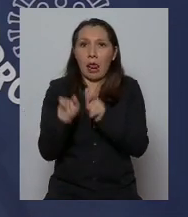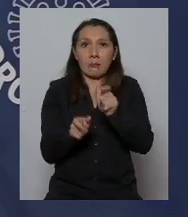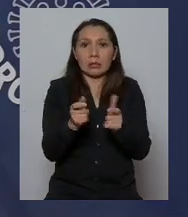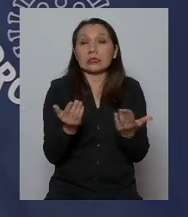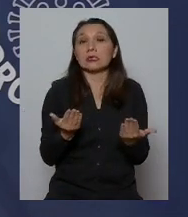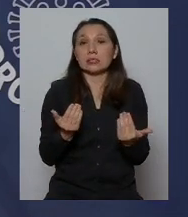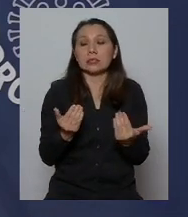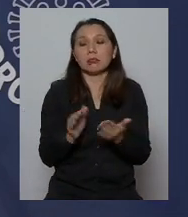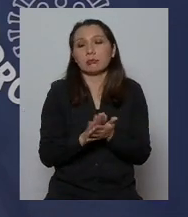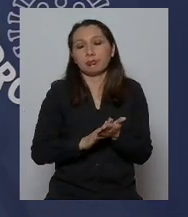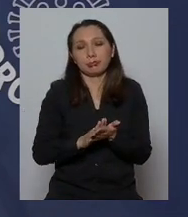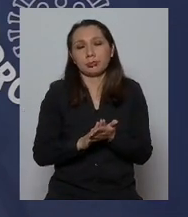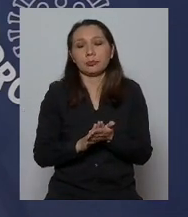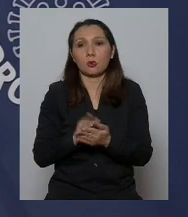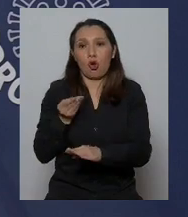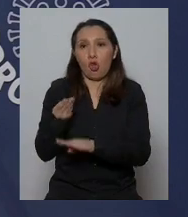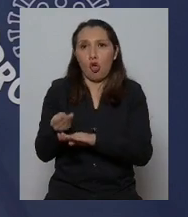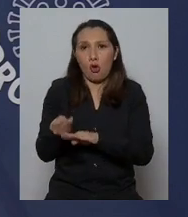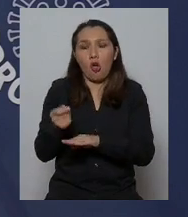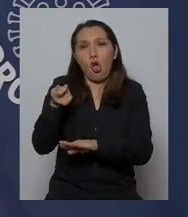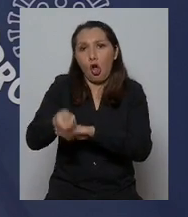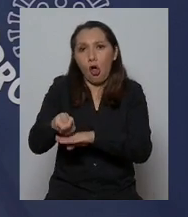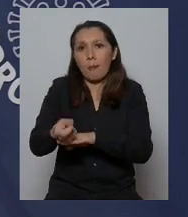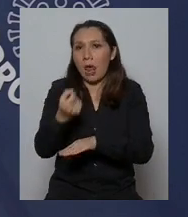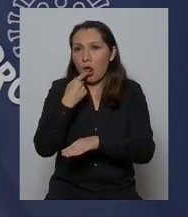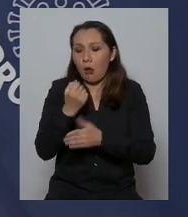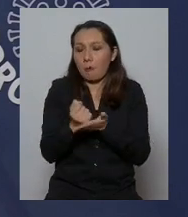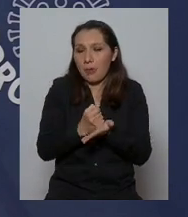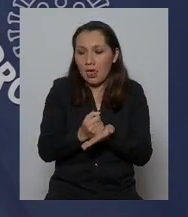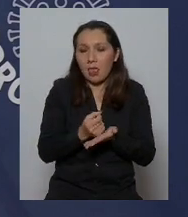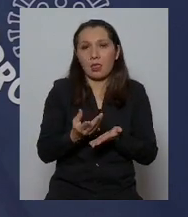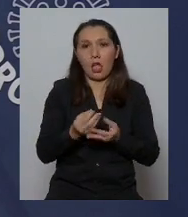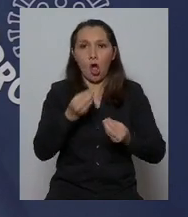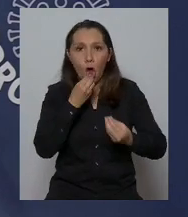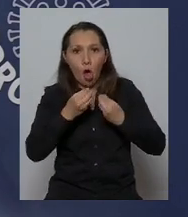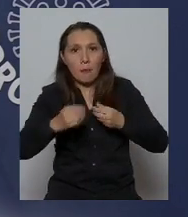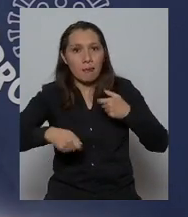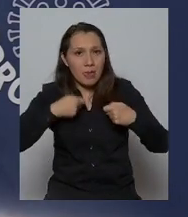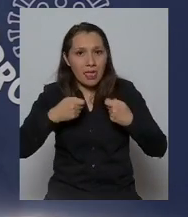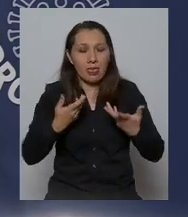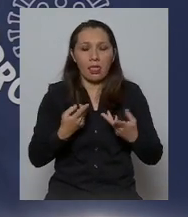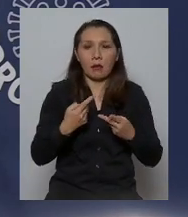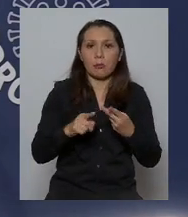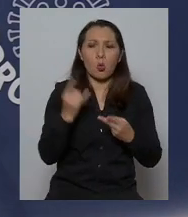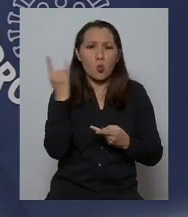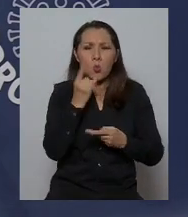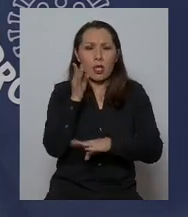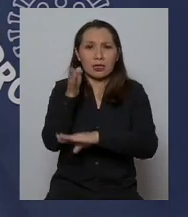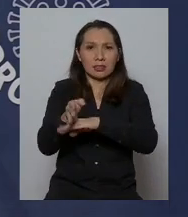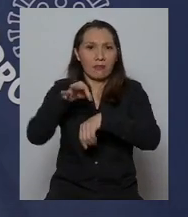personas como son abastecimiento compra de medicamentos atención de urgencia y necesidades